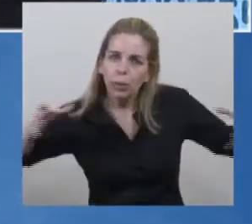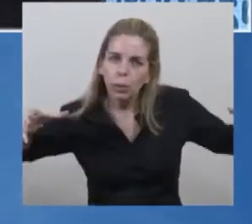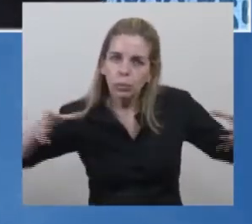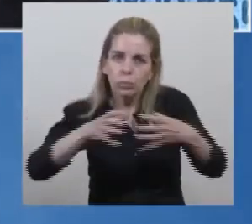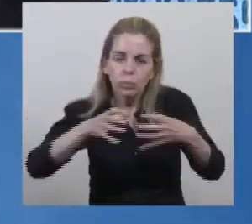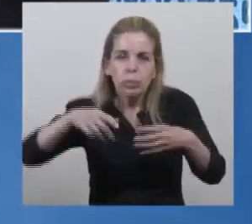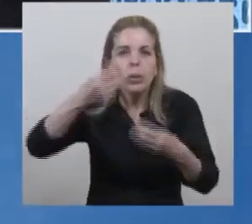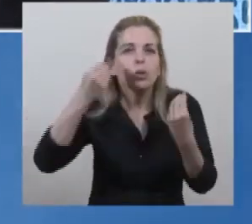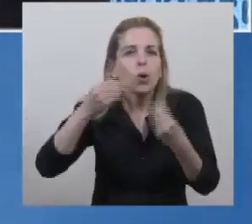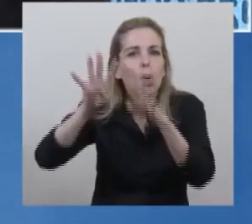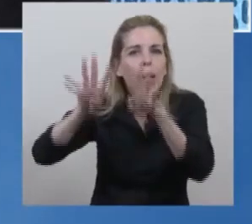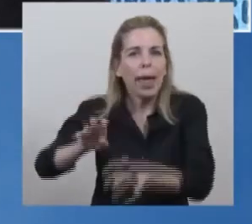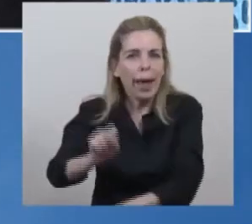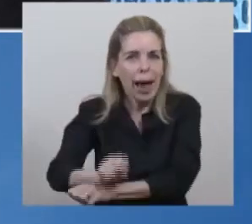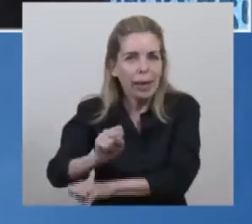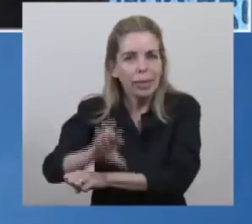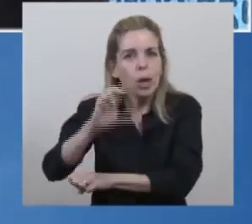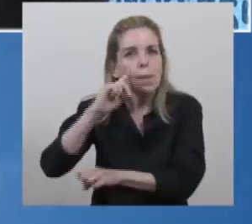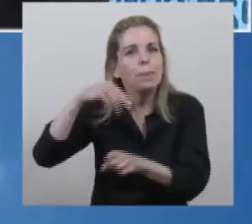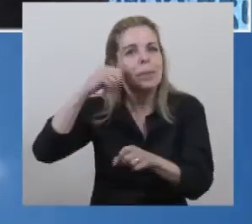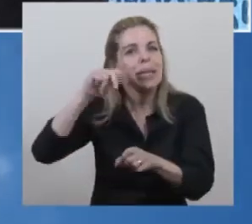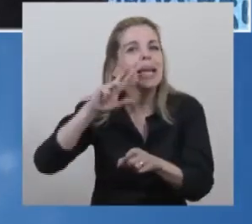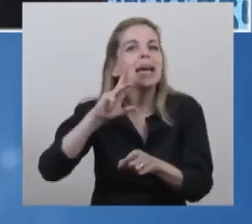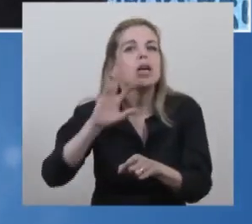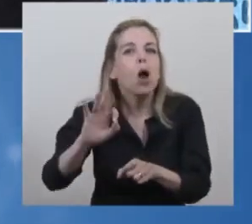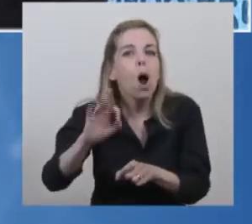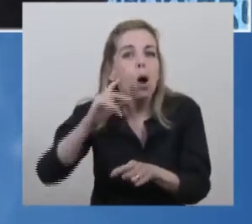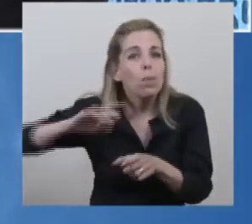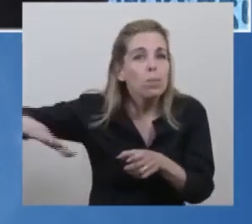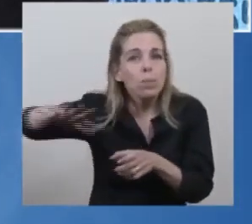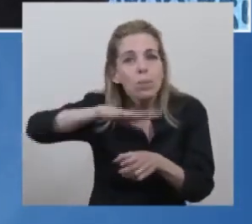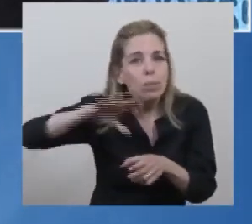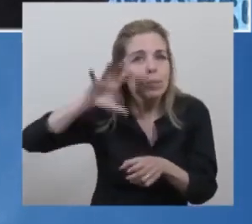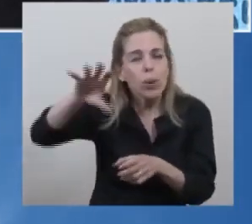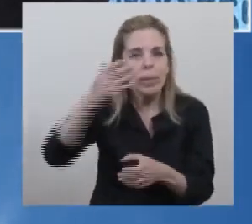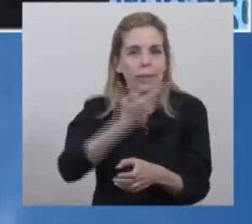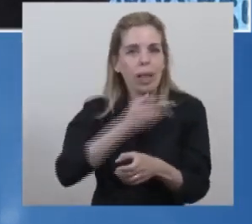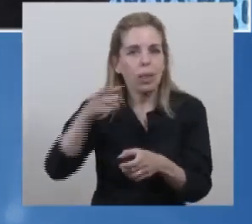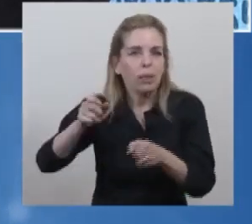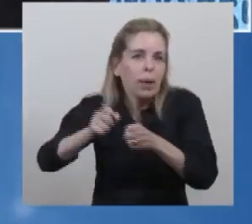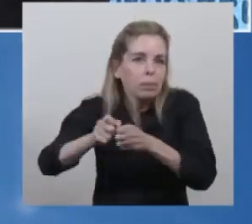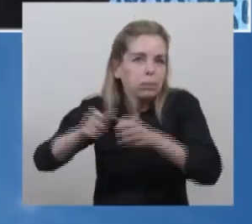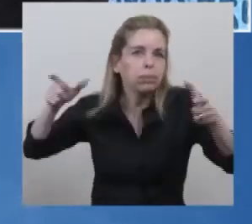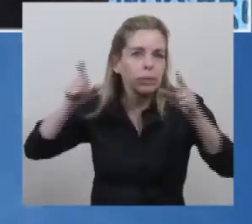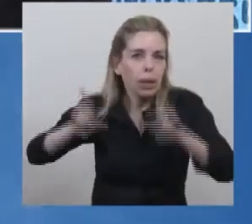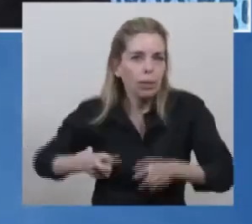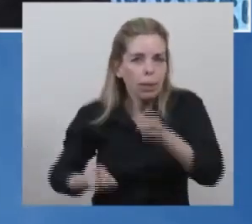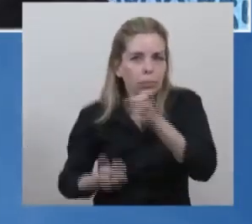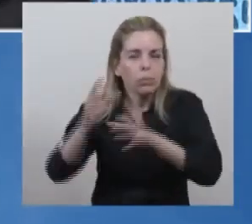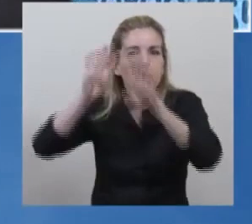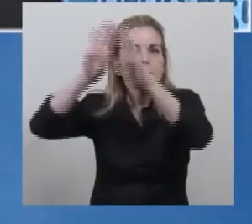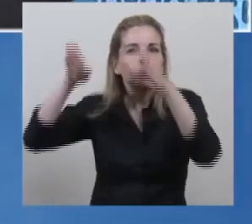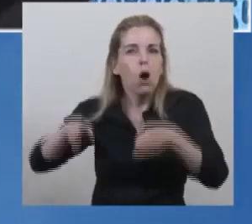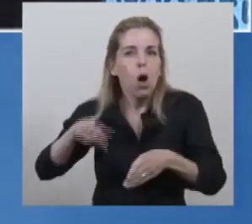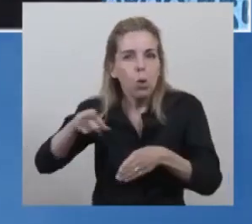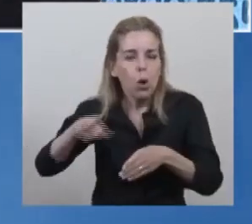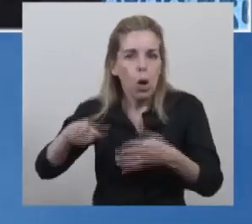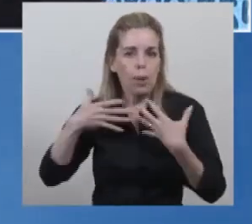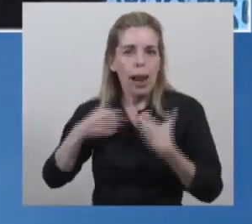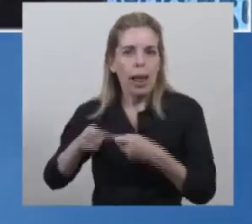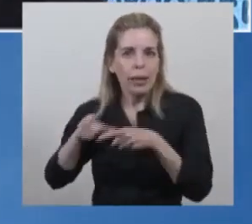penitenciario de Piñero, el más grande de la provincia de Santa Fe con un módulo sanitario, estamos trabajando